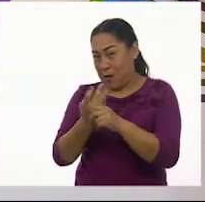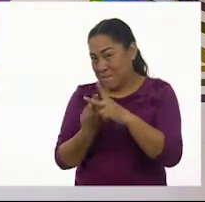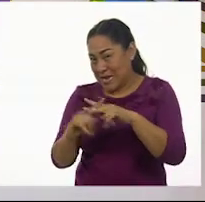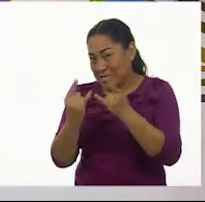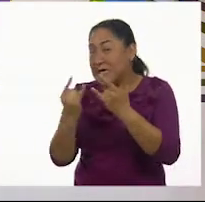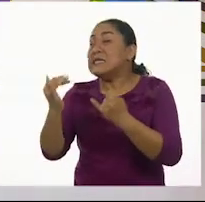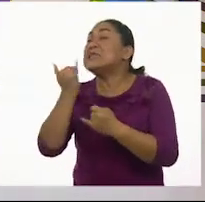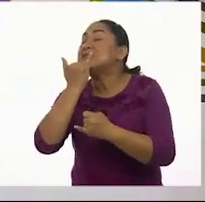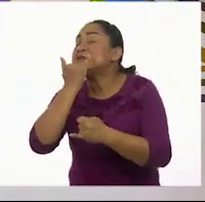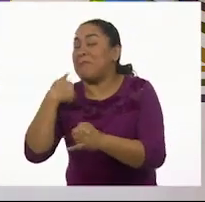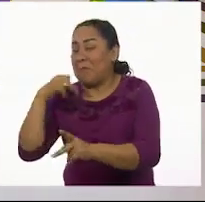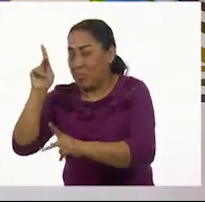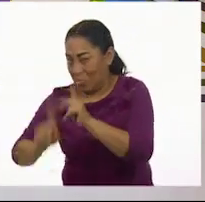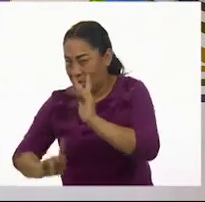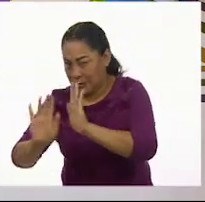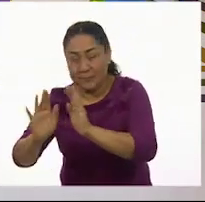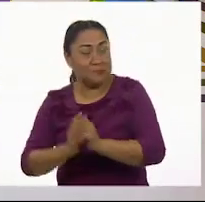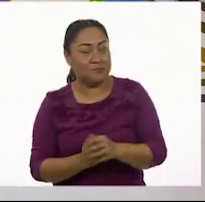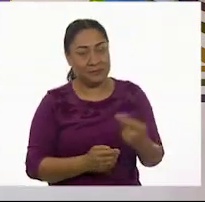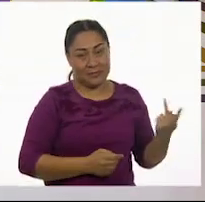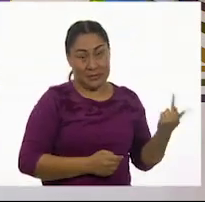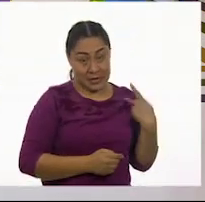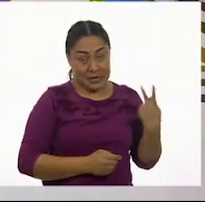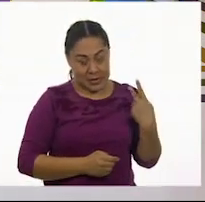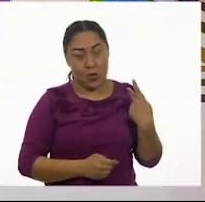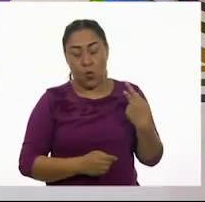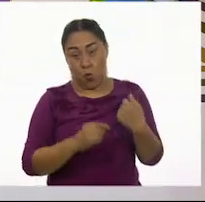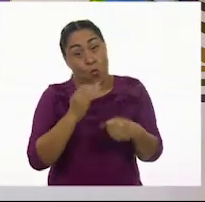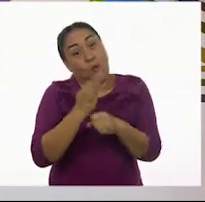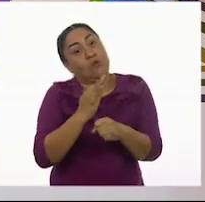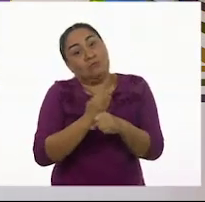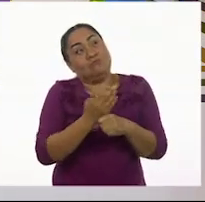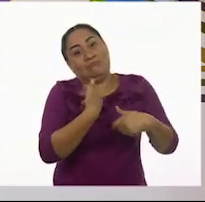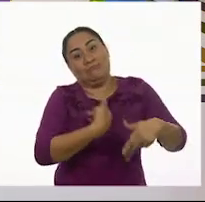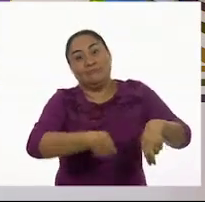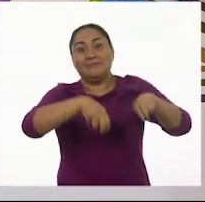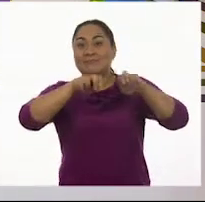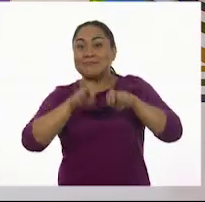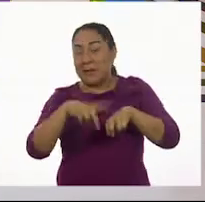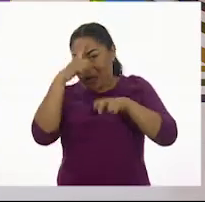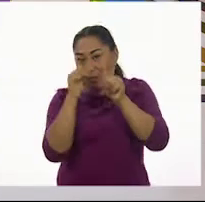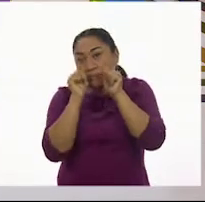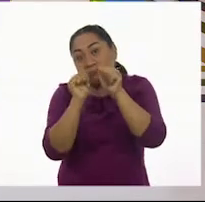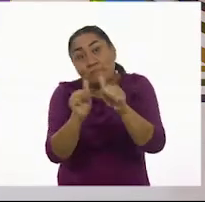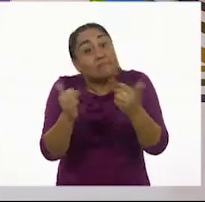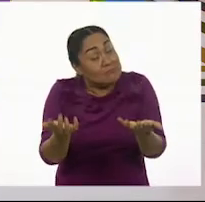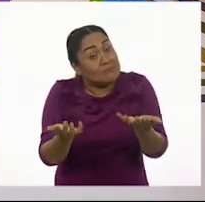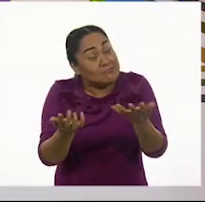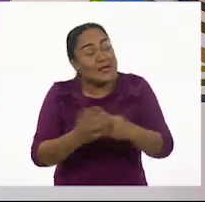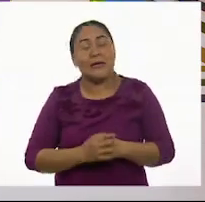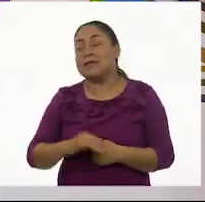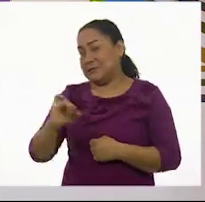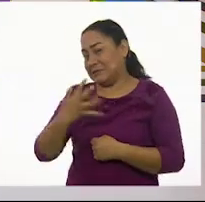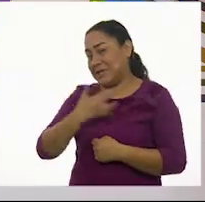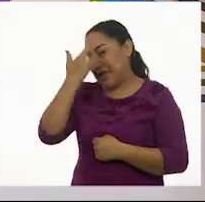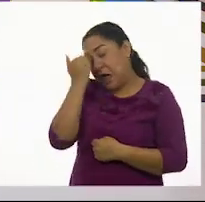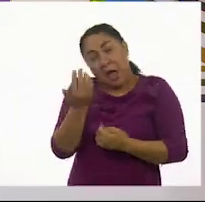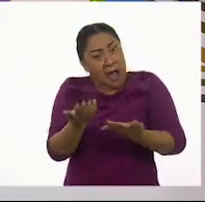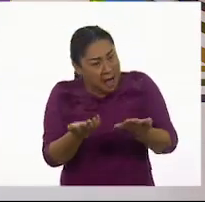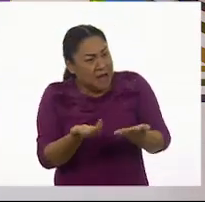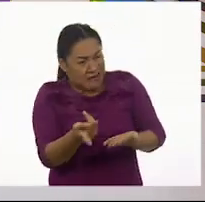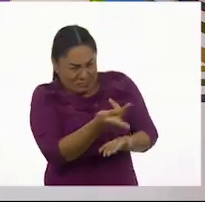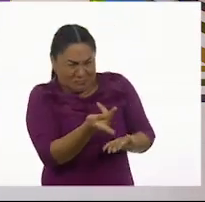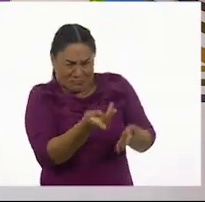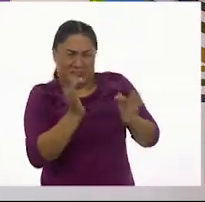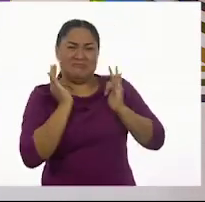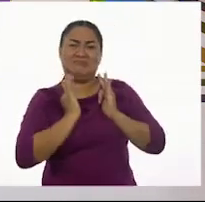Perdón por interrumpirlo. A ver, Pilar y yo tenemos que pasar a nuestros lugares para prestar mucha atención. Así es. Entonces, bueno, pónganse